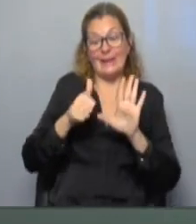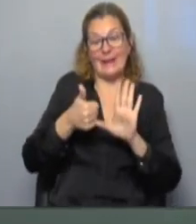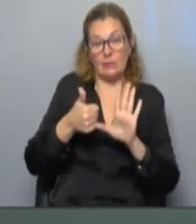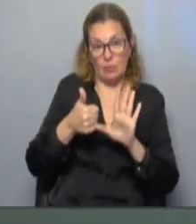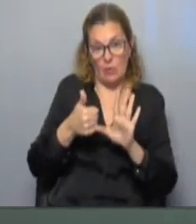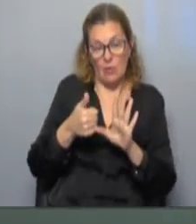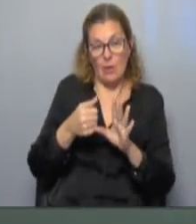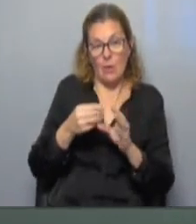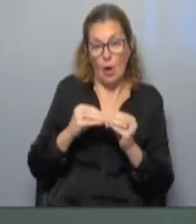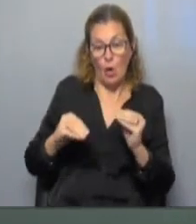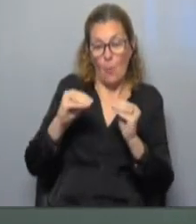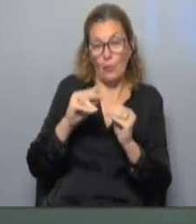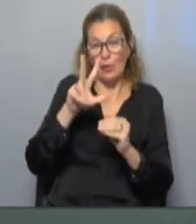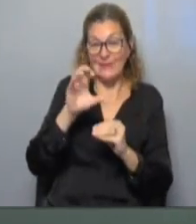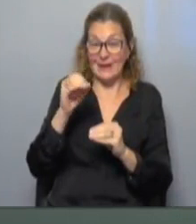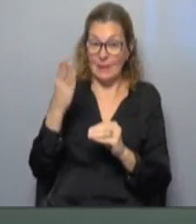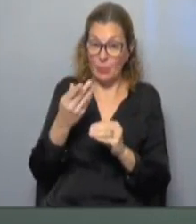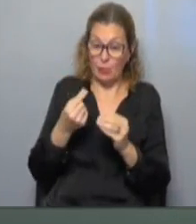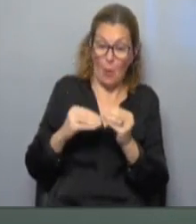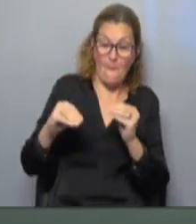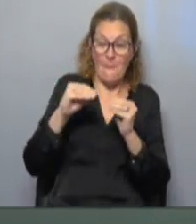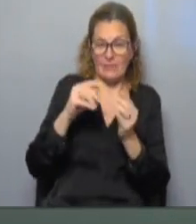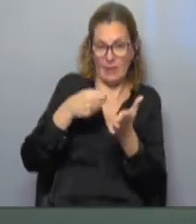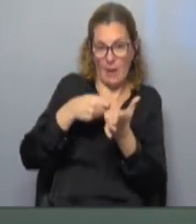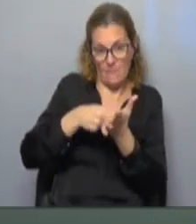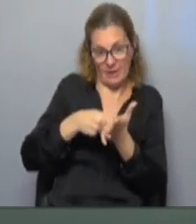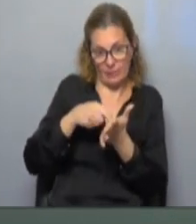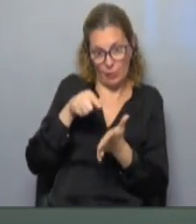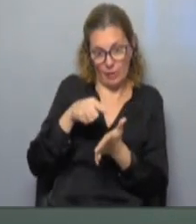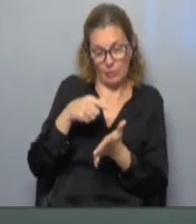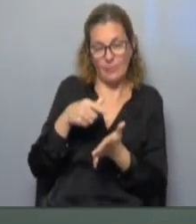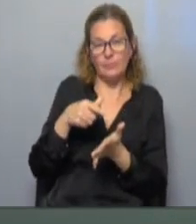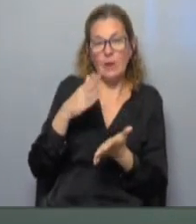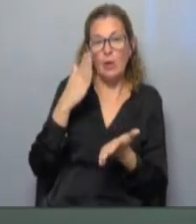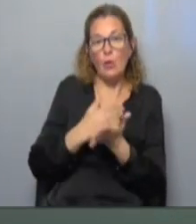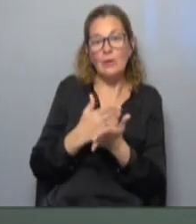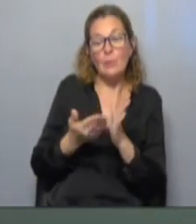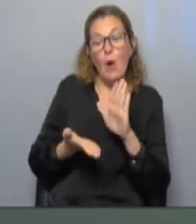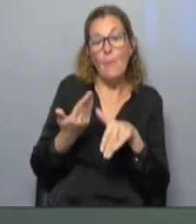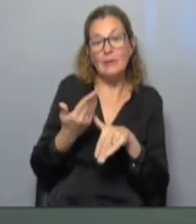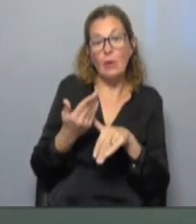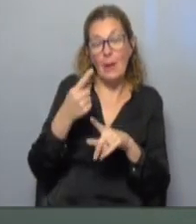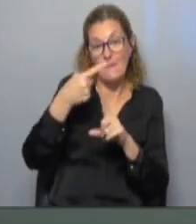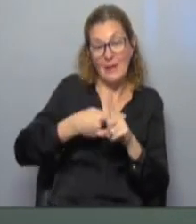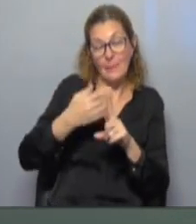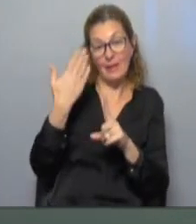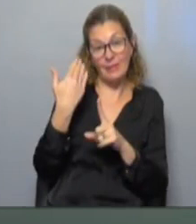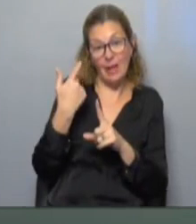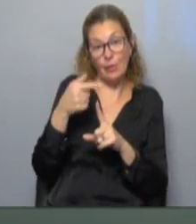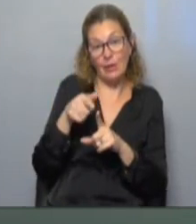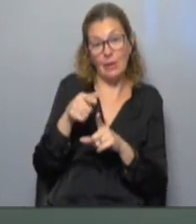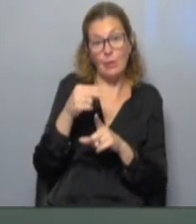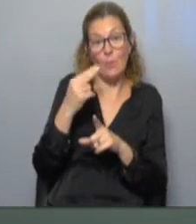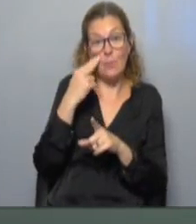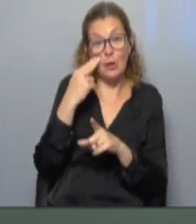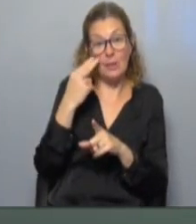se acumula un 30% de incremento en el precio de este producto. La última vez que aumentó fue el mes pasado, a raíz de